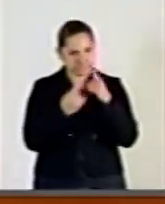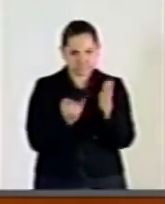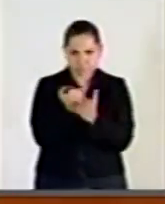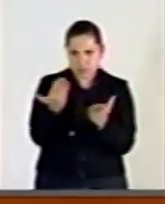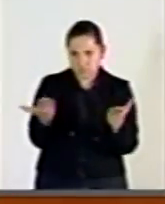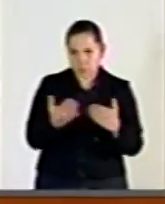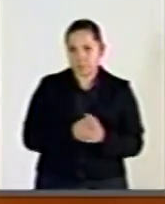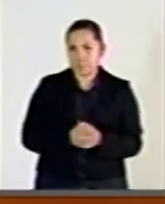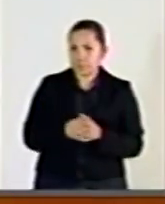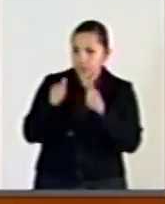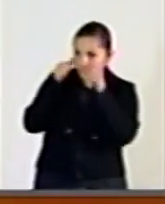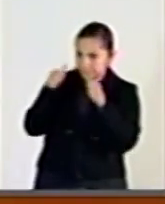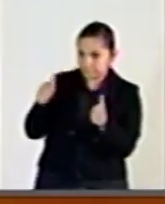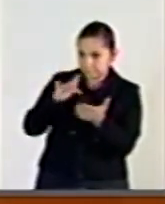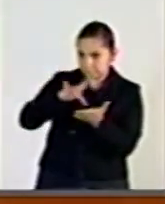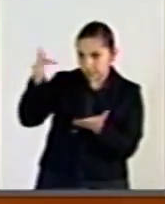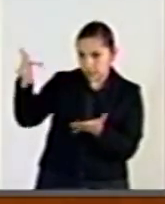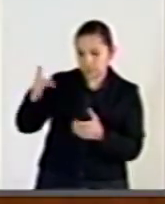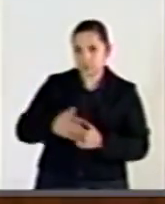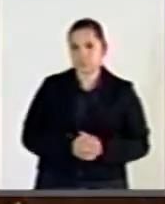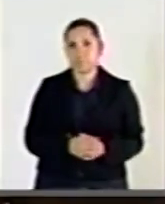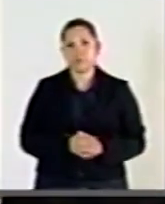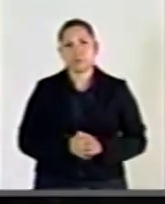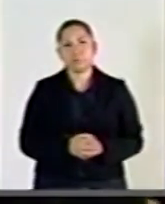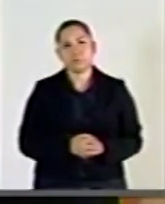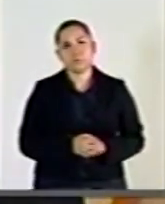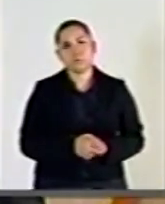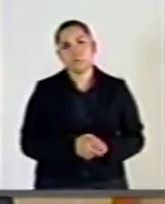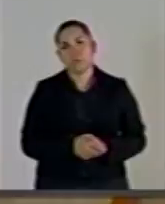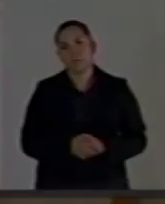Por su atención, muchas gracias. Gracias.